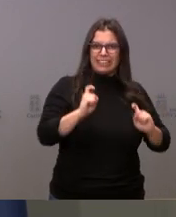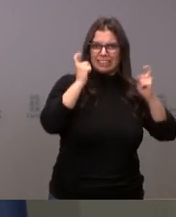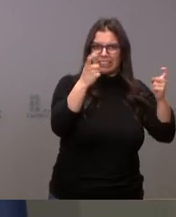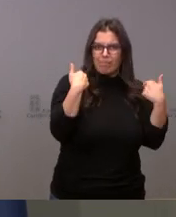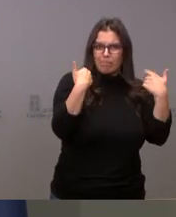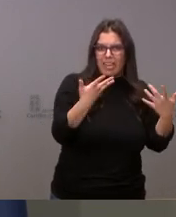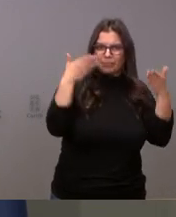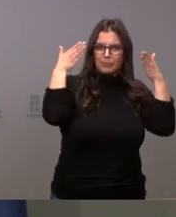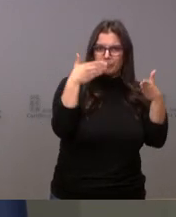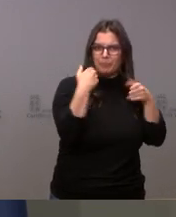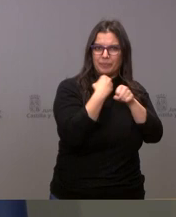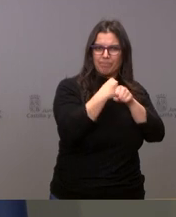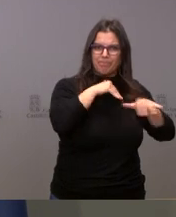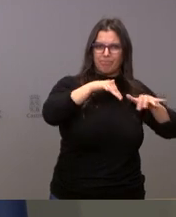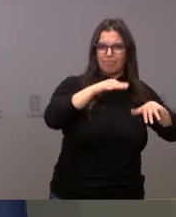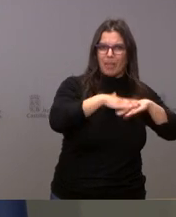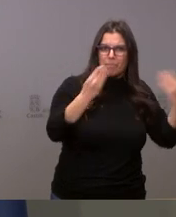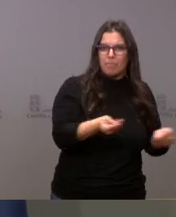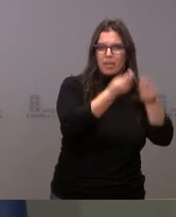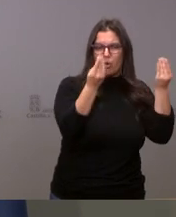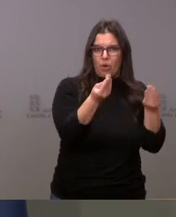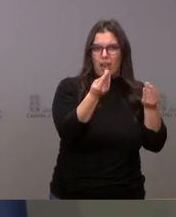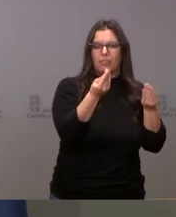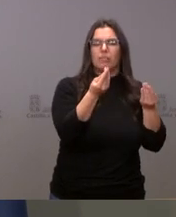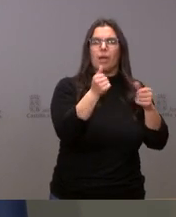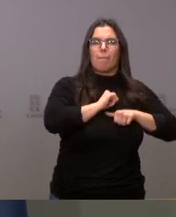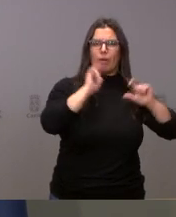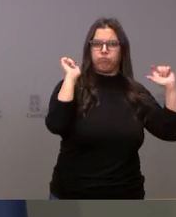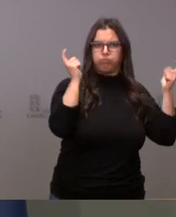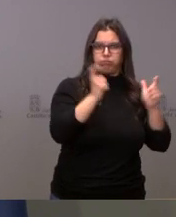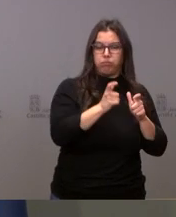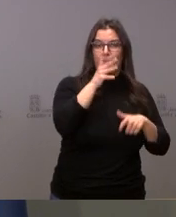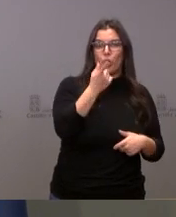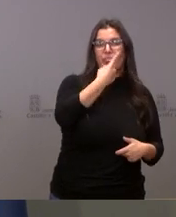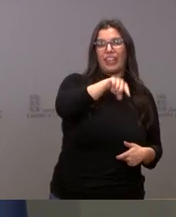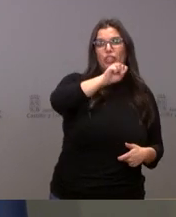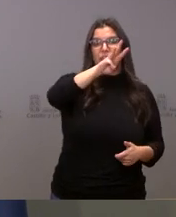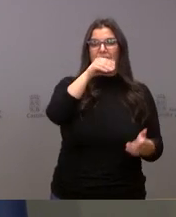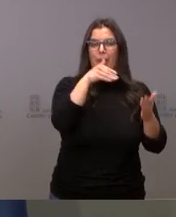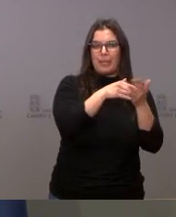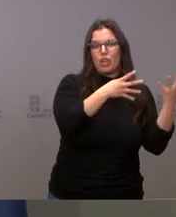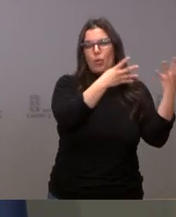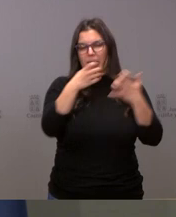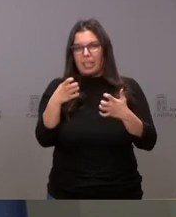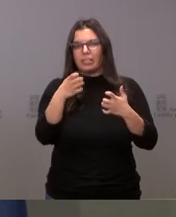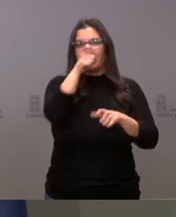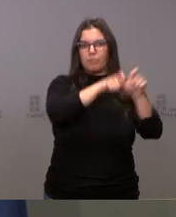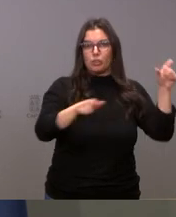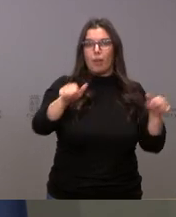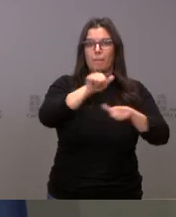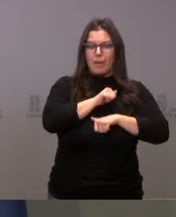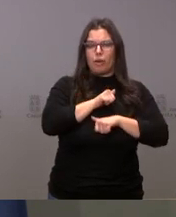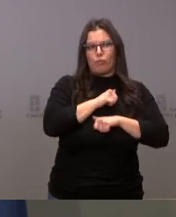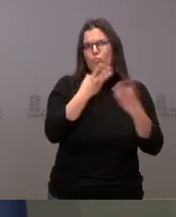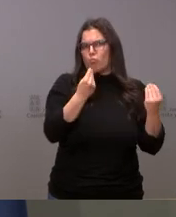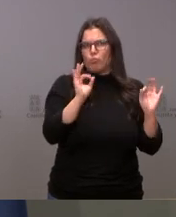dedicación y, por tanto, seguir mejorando las cifras de empleo y reducción del paro, porque 113.900 personas en desempleo siguen siendo